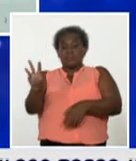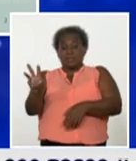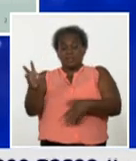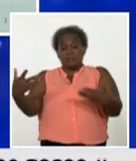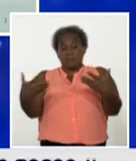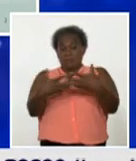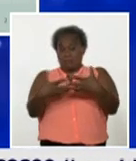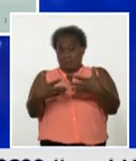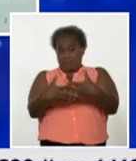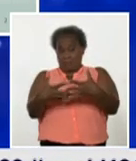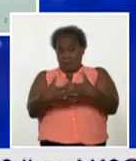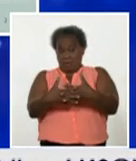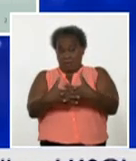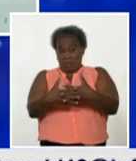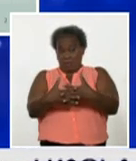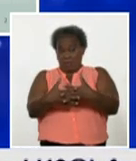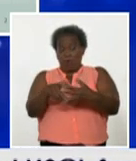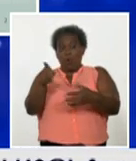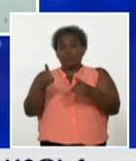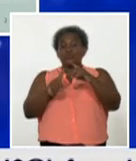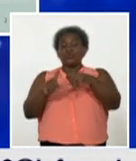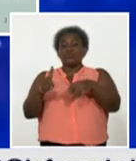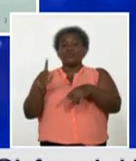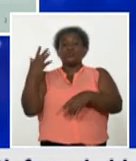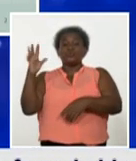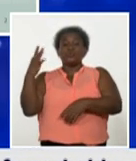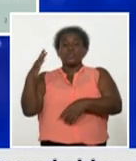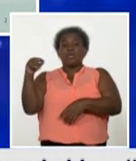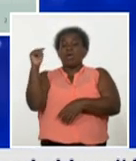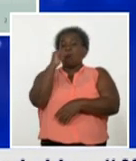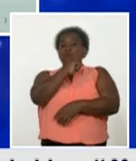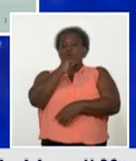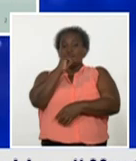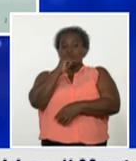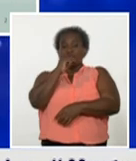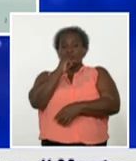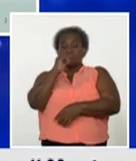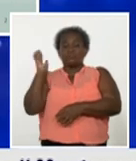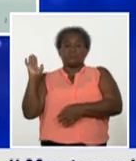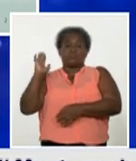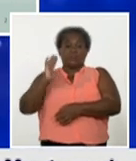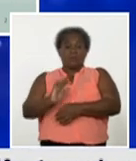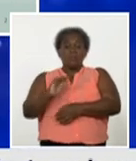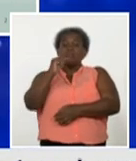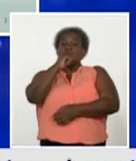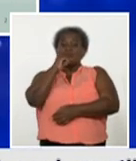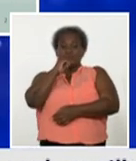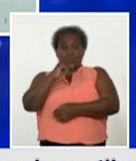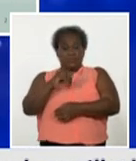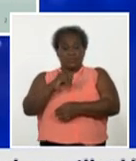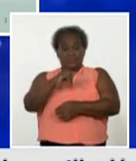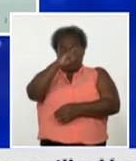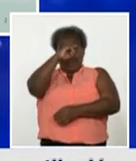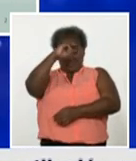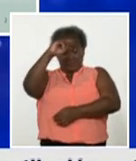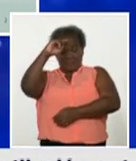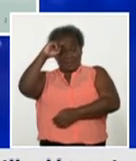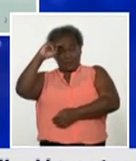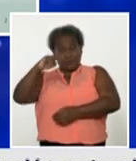con turistas rusos procedentes de Rusia. En Santiespíritus